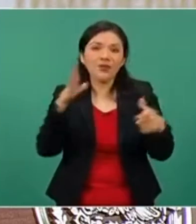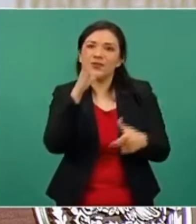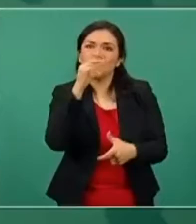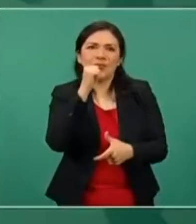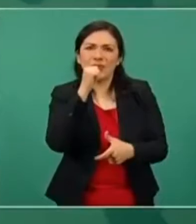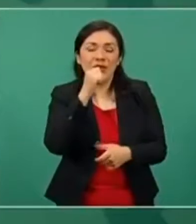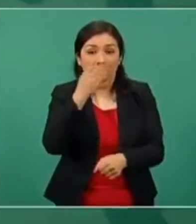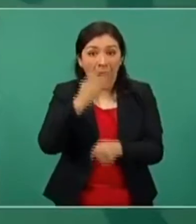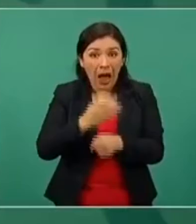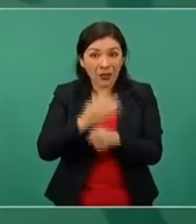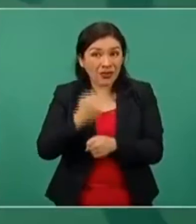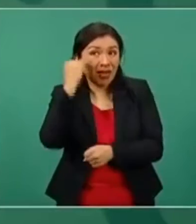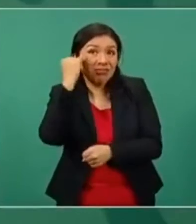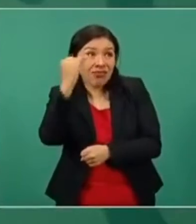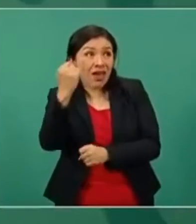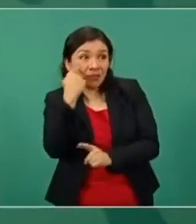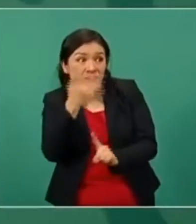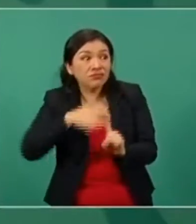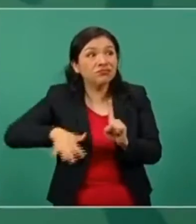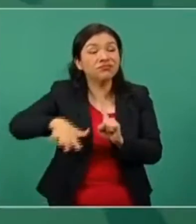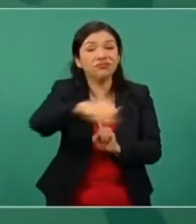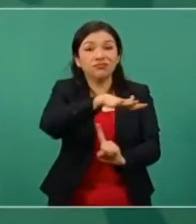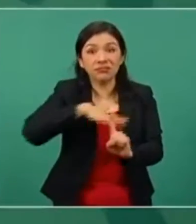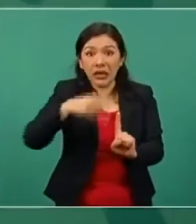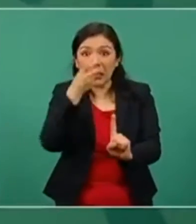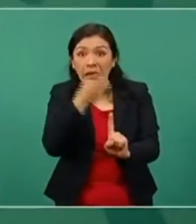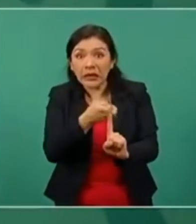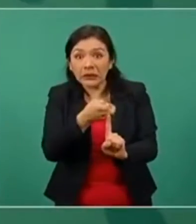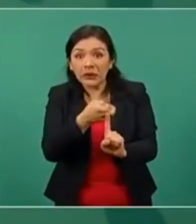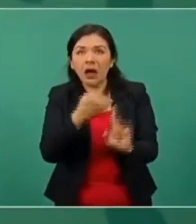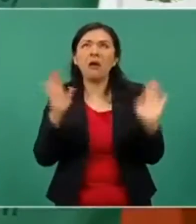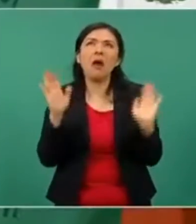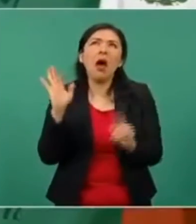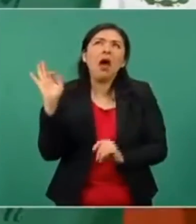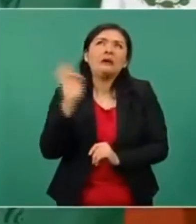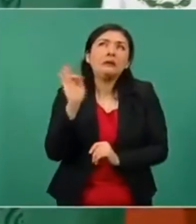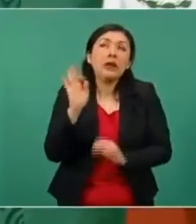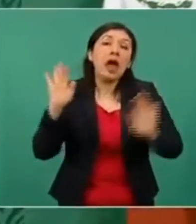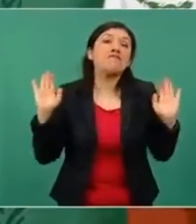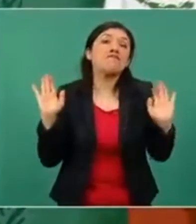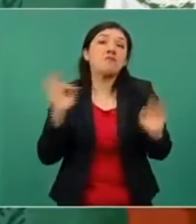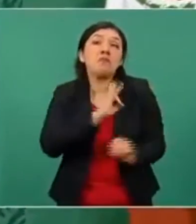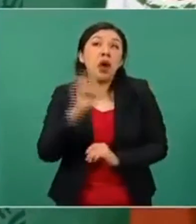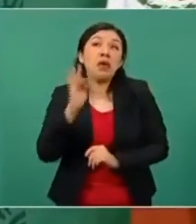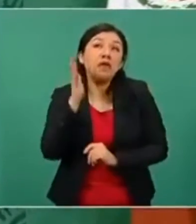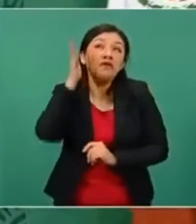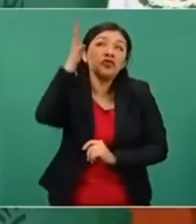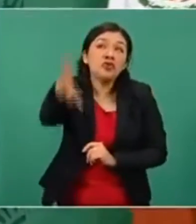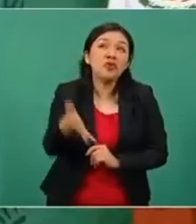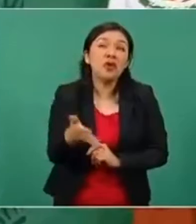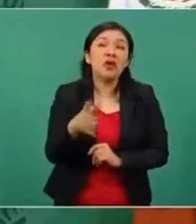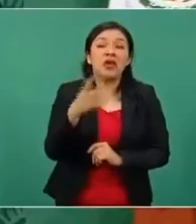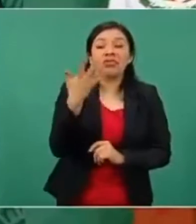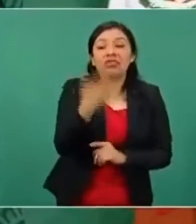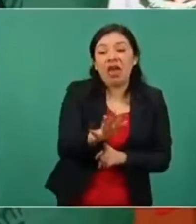en estos tiempos puede ser que dentro de 10, 20, 30 años